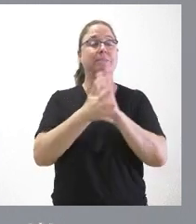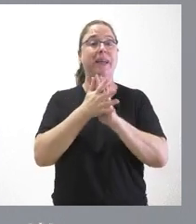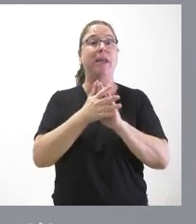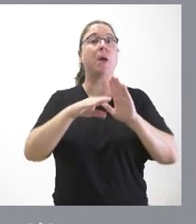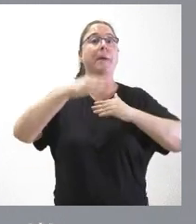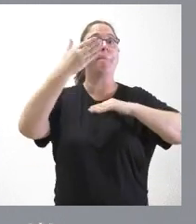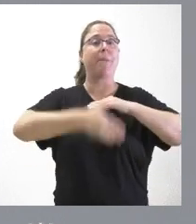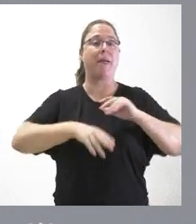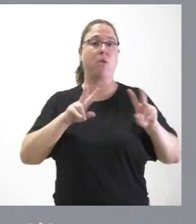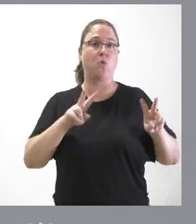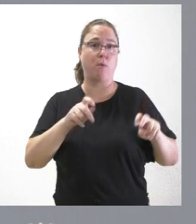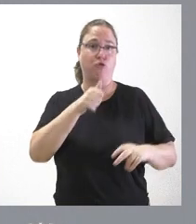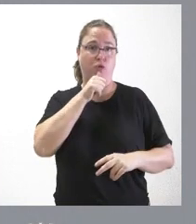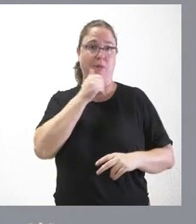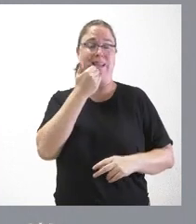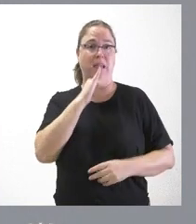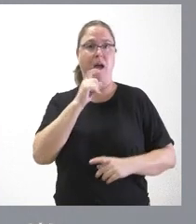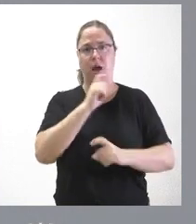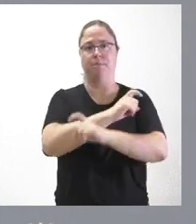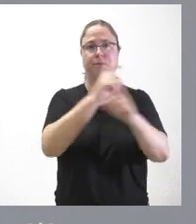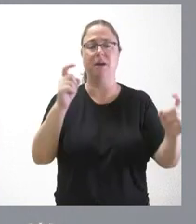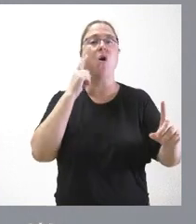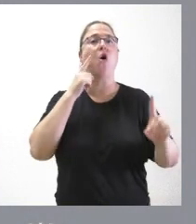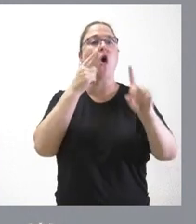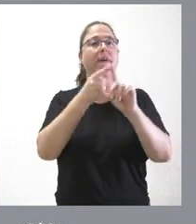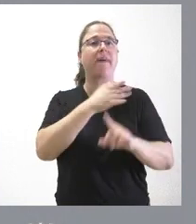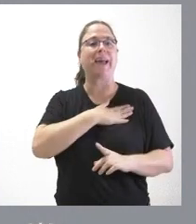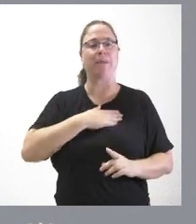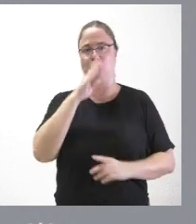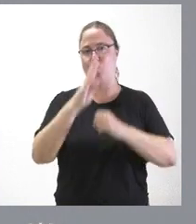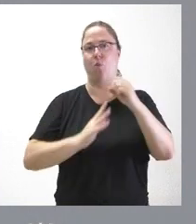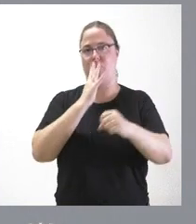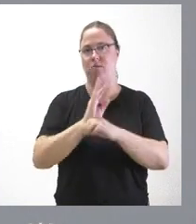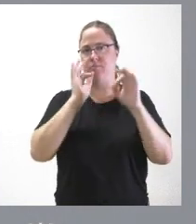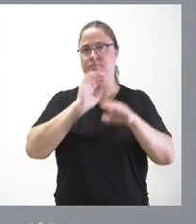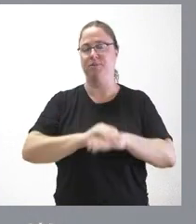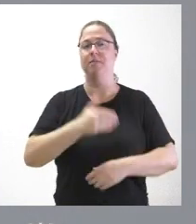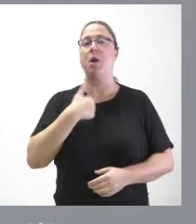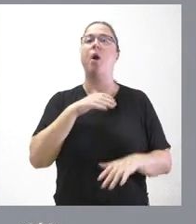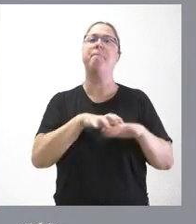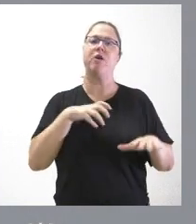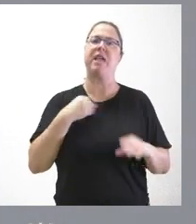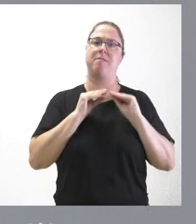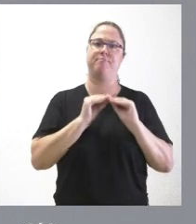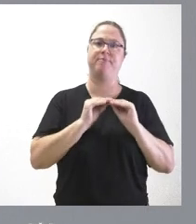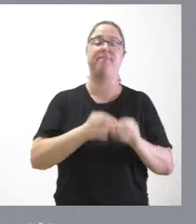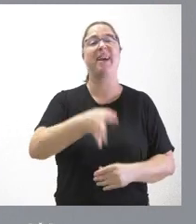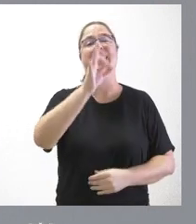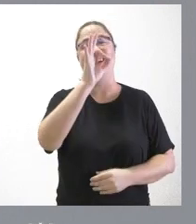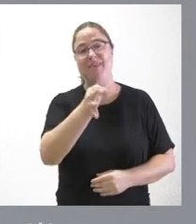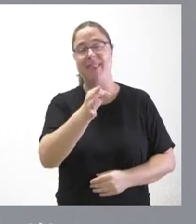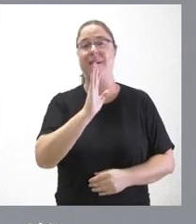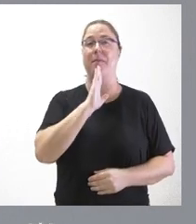los tengamos. El objetivo que nos habíamos planteado era el objetivo de esta legislatura, pero la mayor parte lo hemos hecho. Es verdad que pareciera